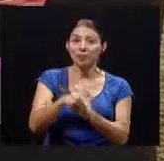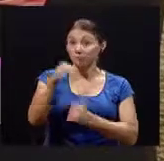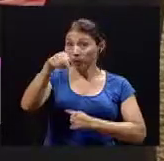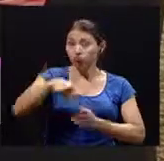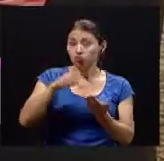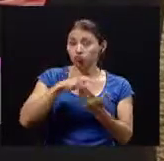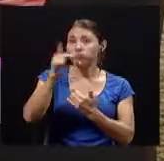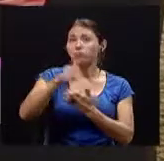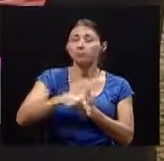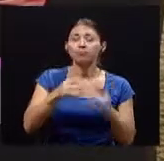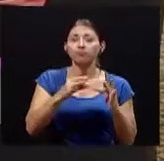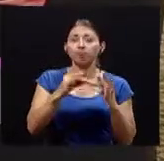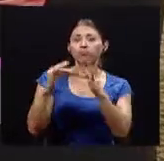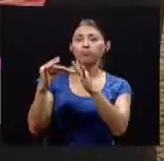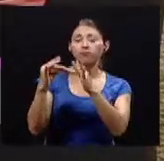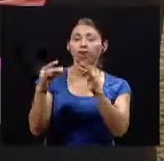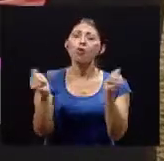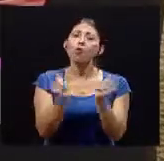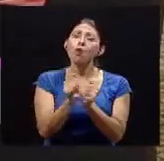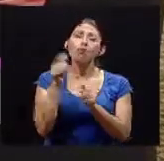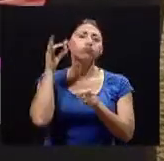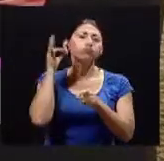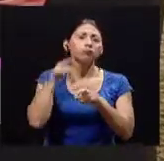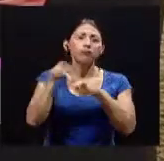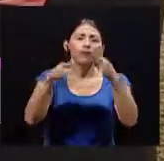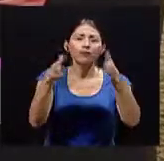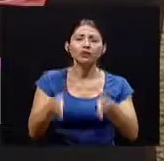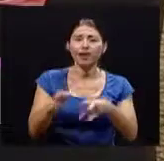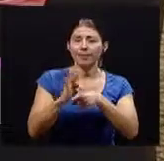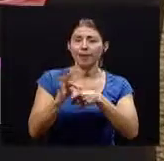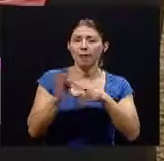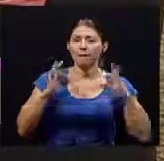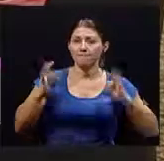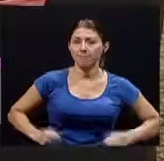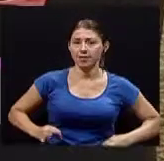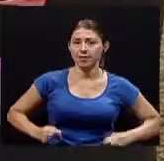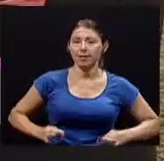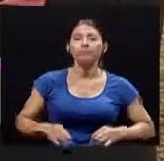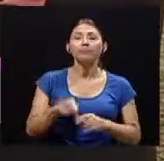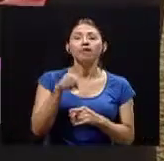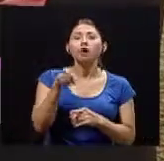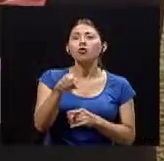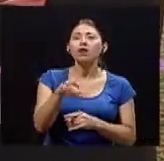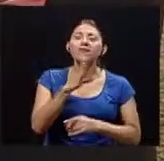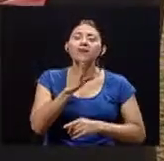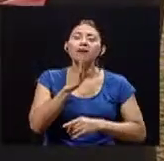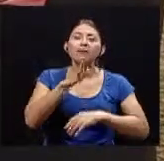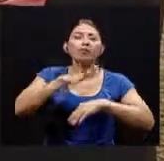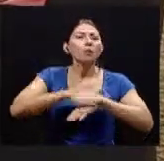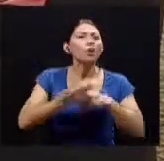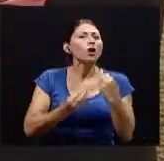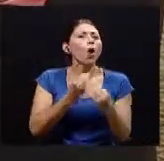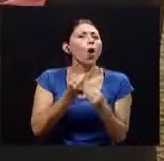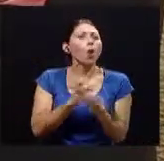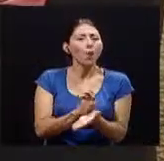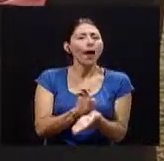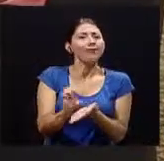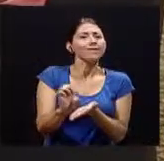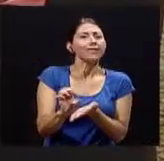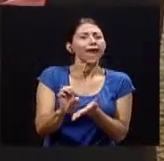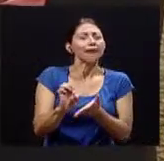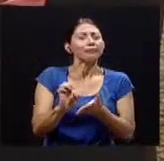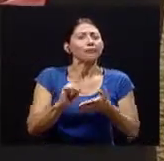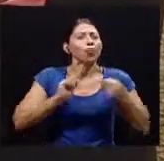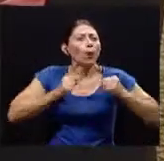programa Hoy tenemos un programa muy especial con una profesional en terapia física con la que hablaremos acerca de cómo prevenir las